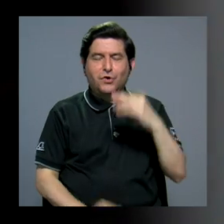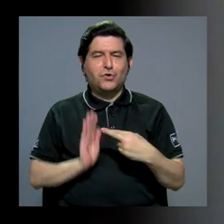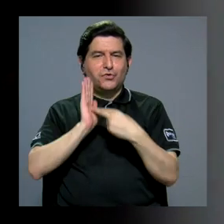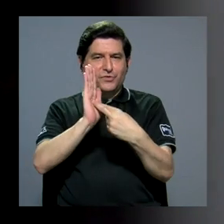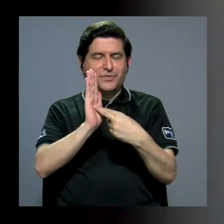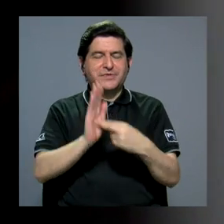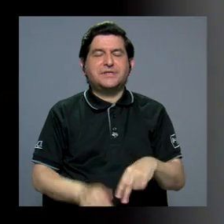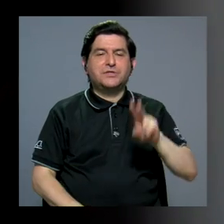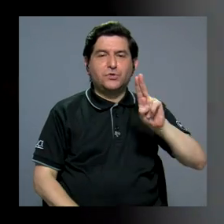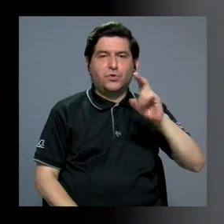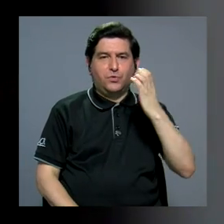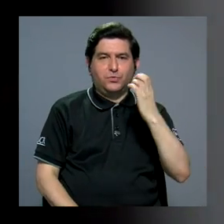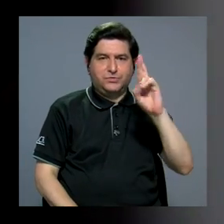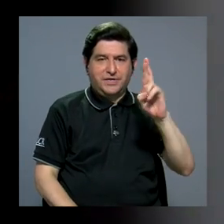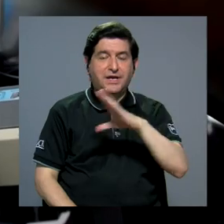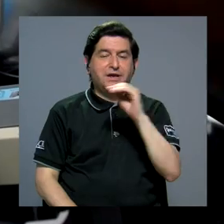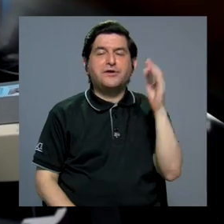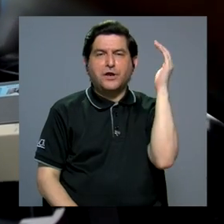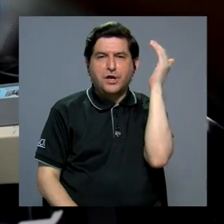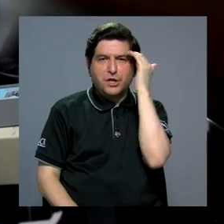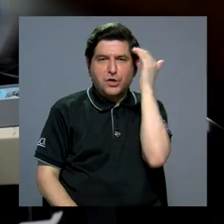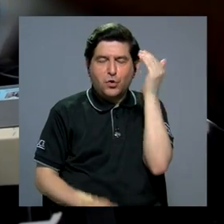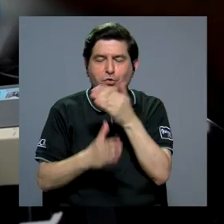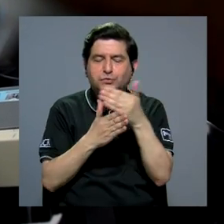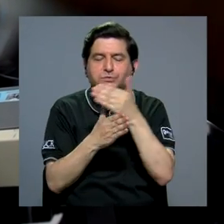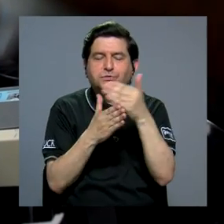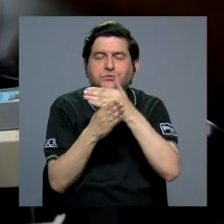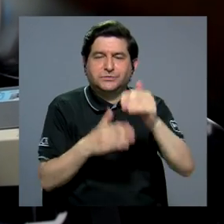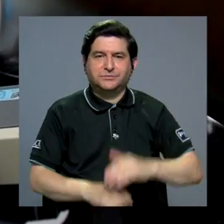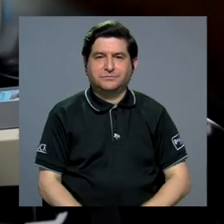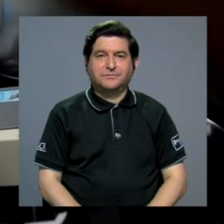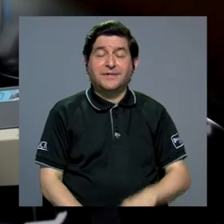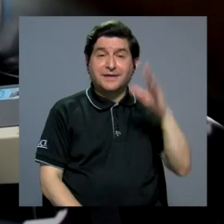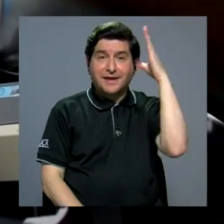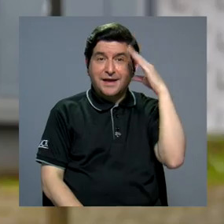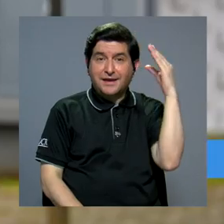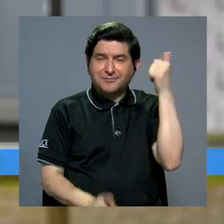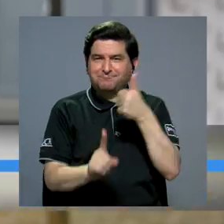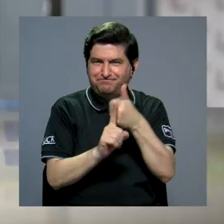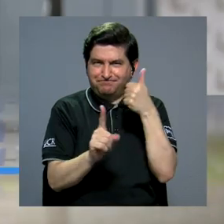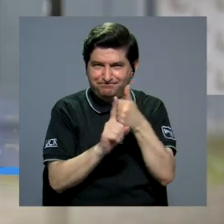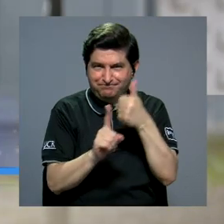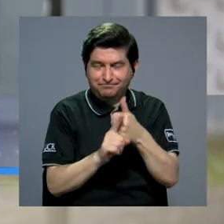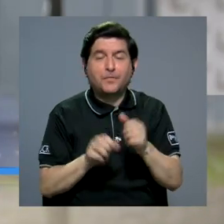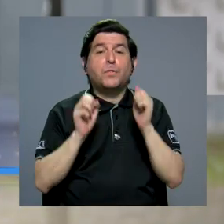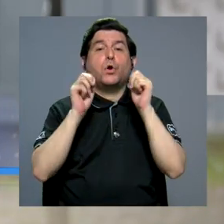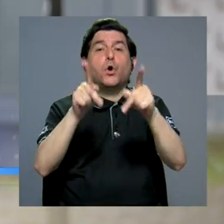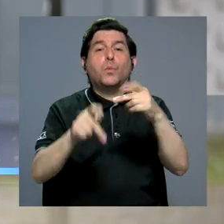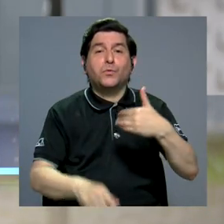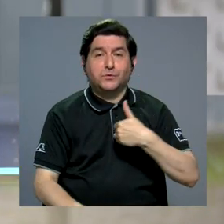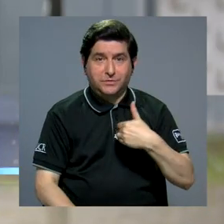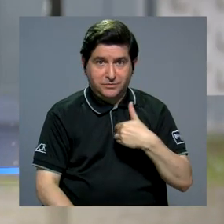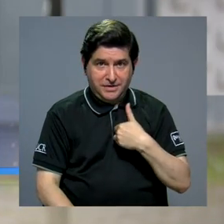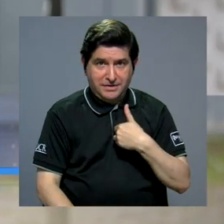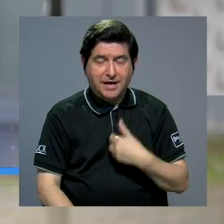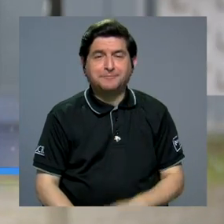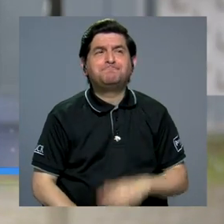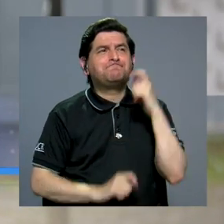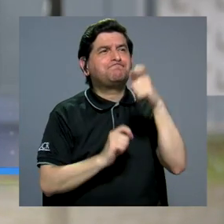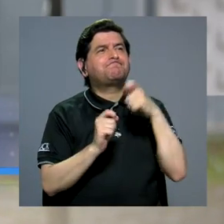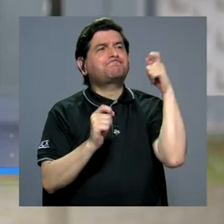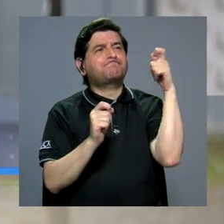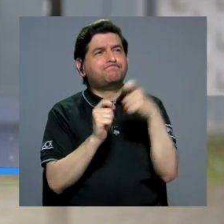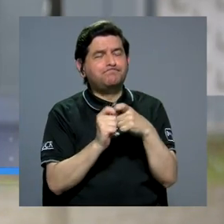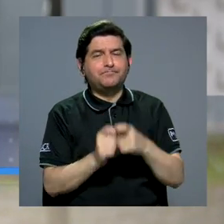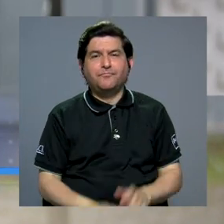representar a la UCR y los conocimientos compartidos. La experiencia en sí fue la oportunidad de tener, justamente,